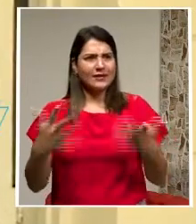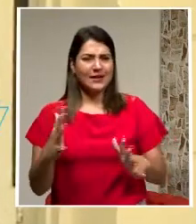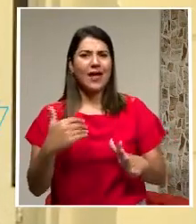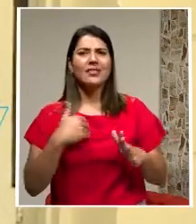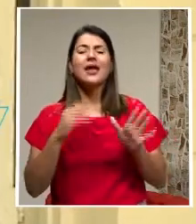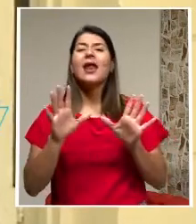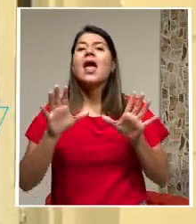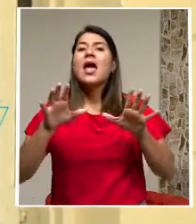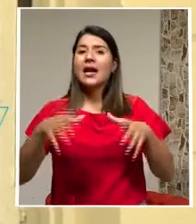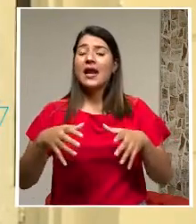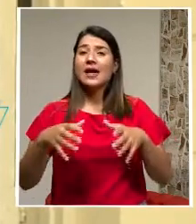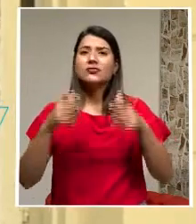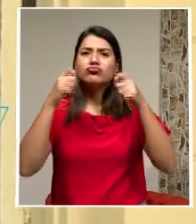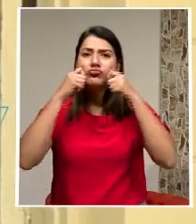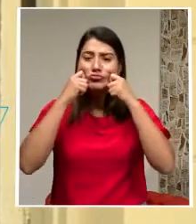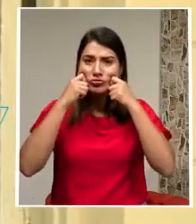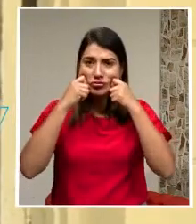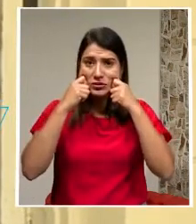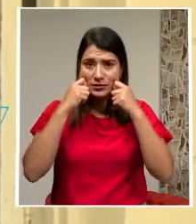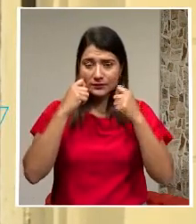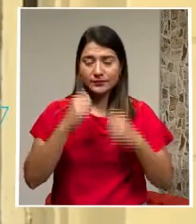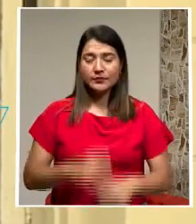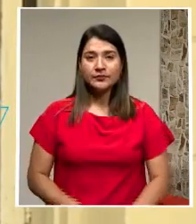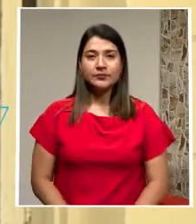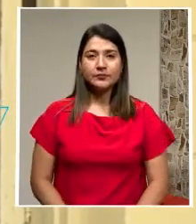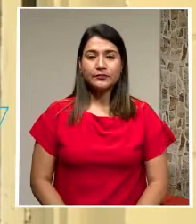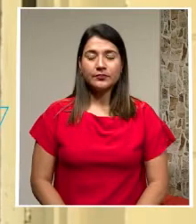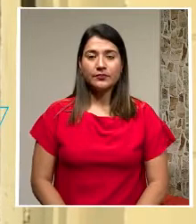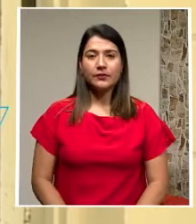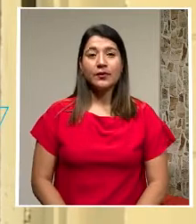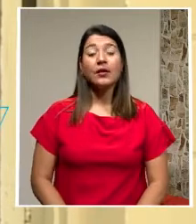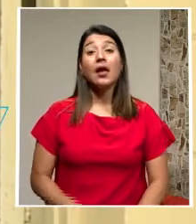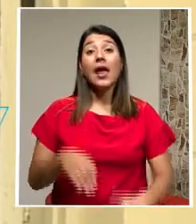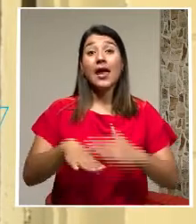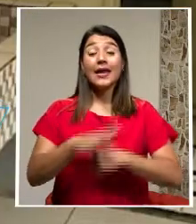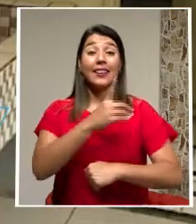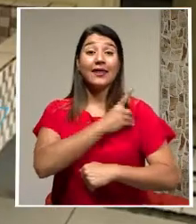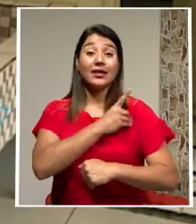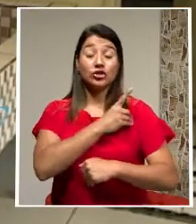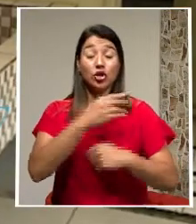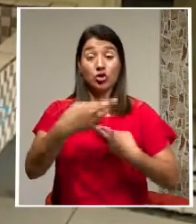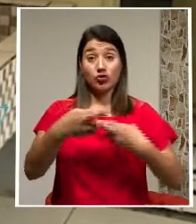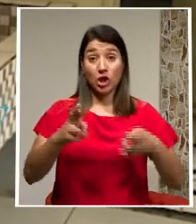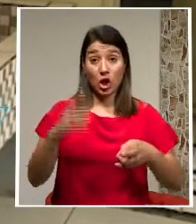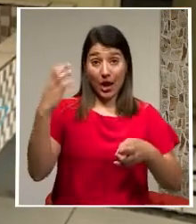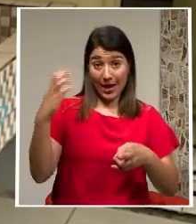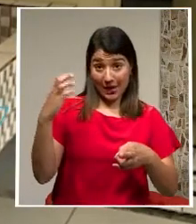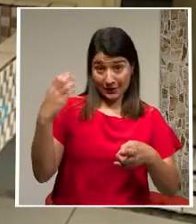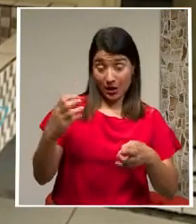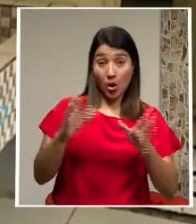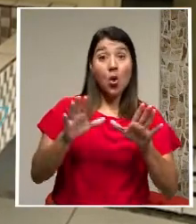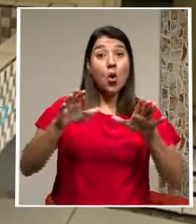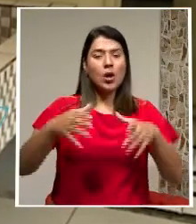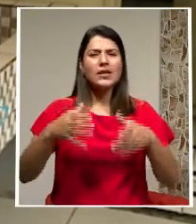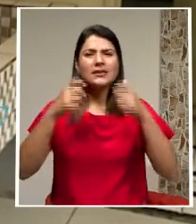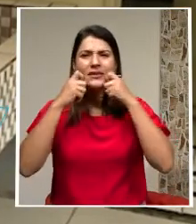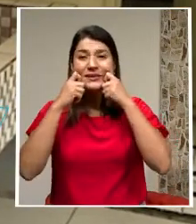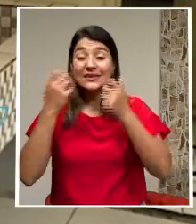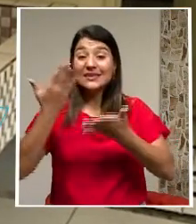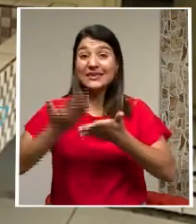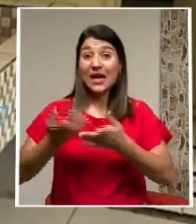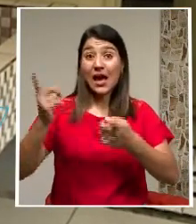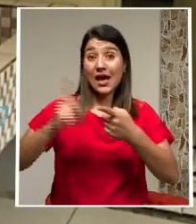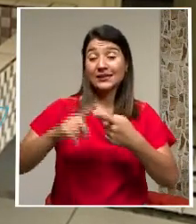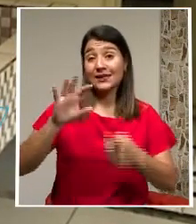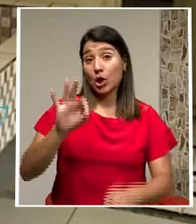Lecciones Desde los centros Educativos De forma presencial Al menos En la dirección Regional de Cartago Las clases presenciales Llegan al 92